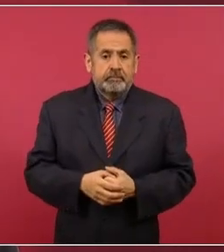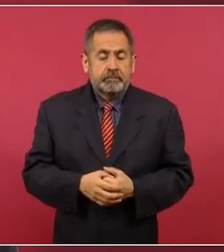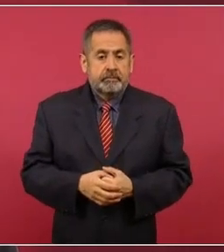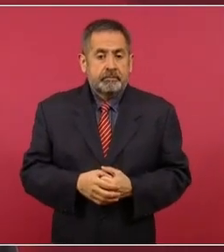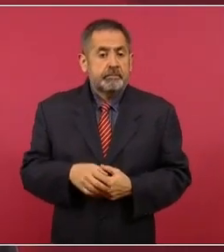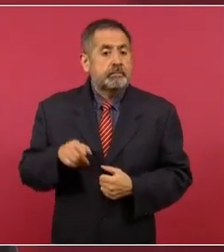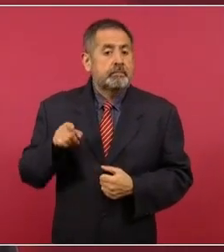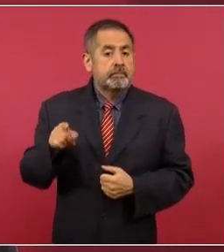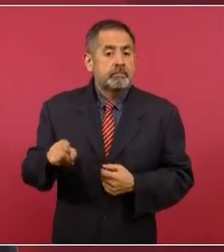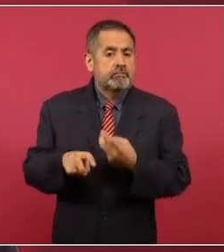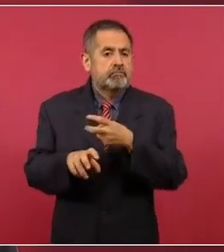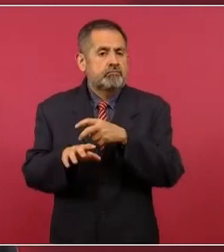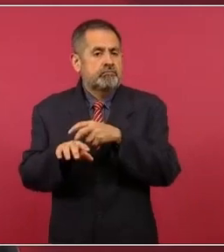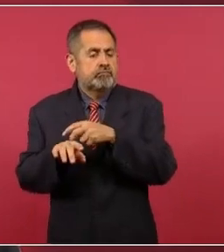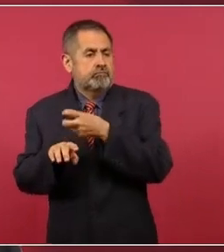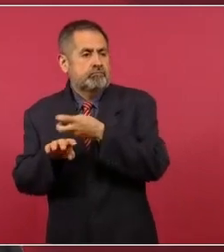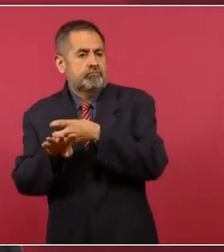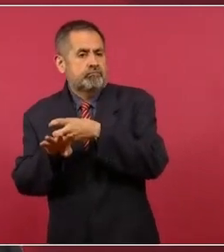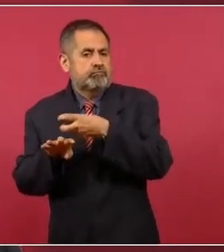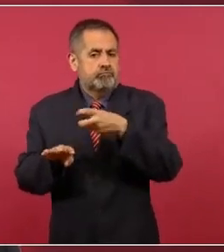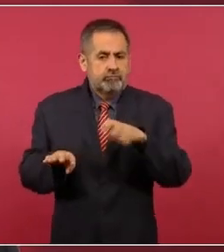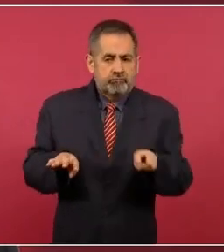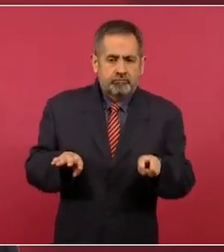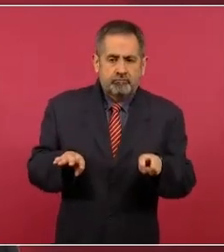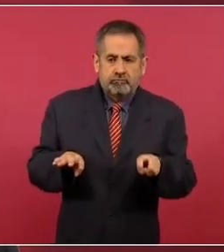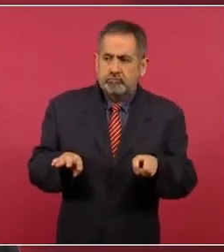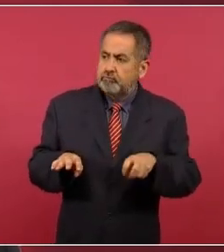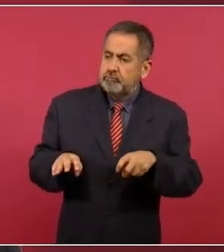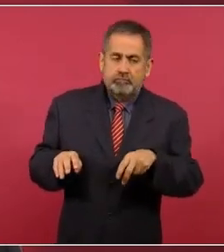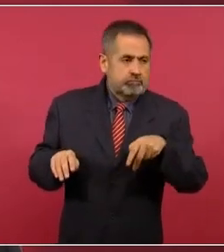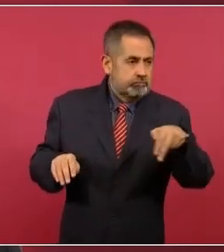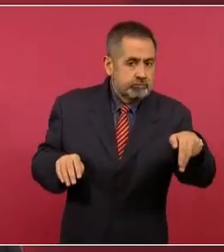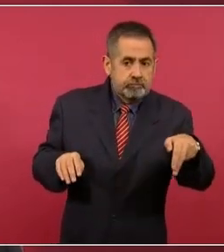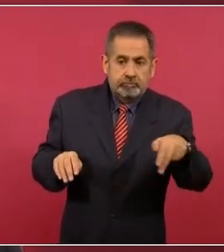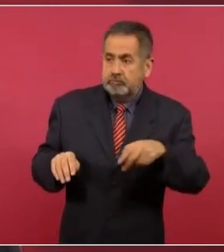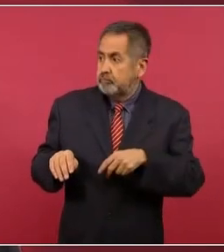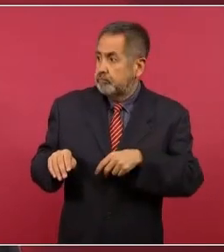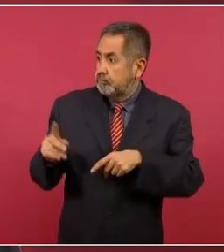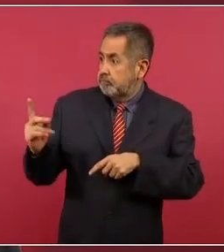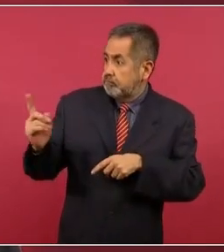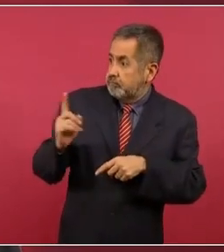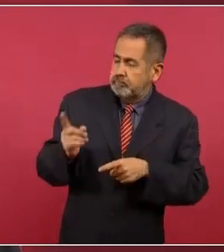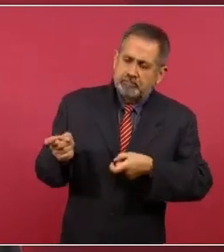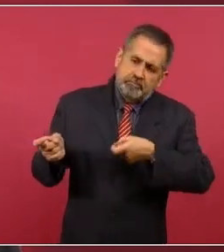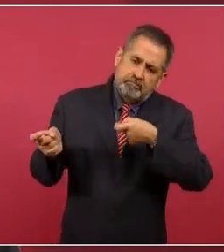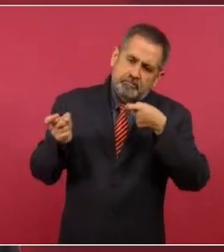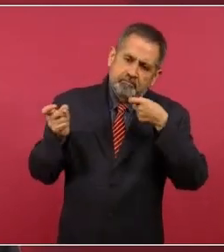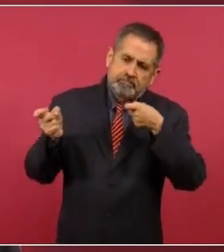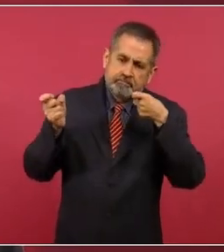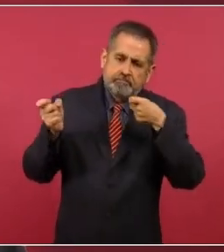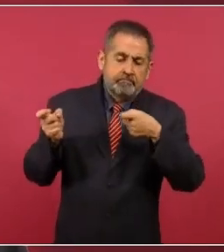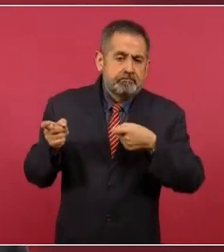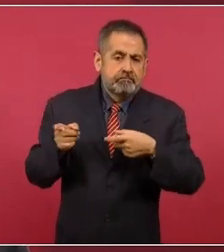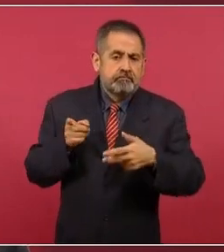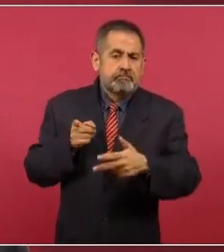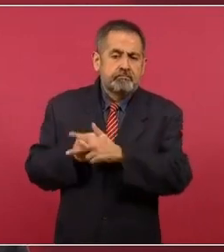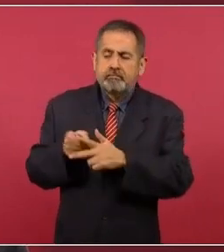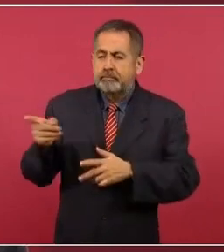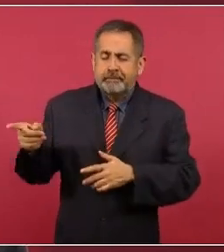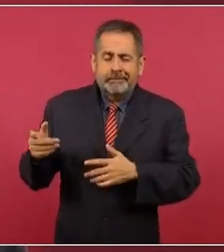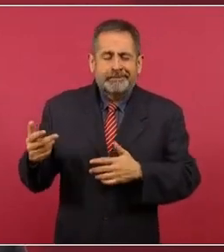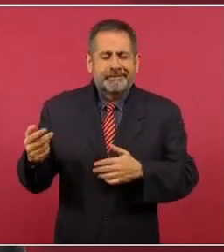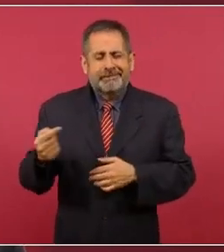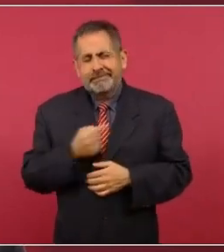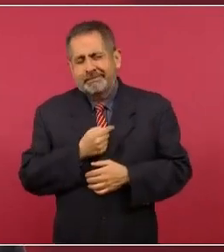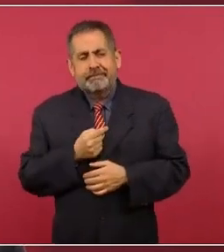bajó de la camioneta, le tiraron, lo hirieron, se le llevó al hospital